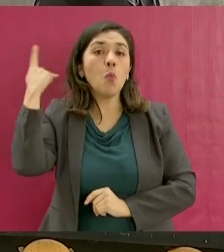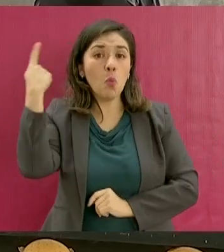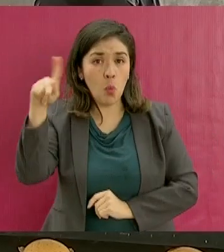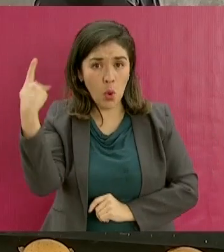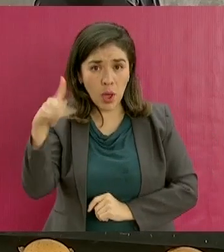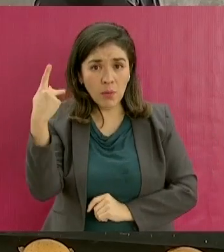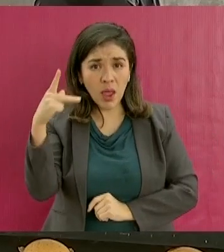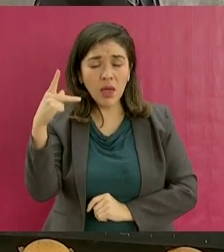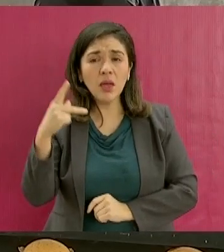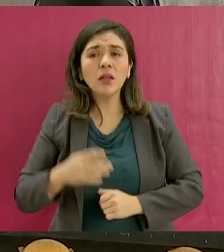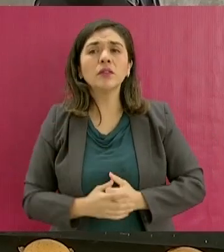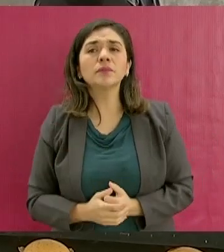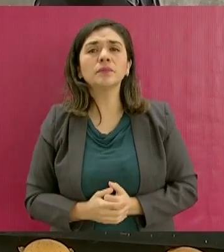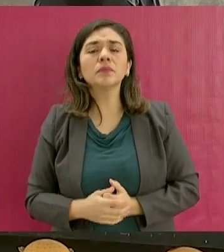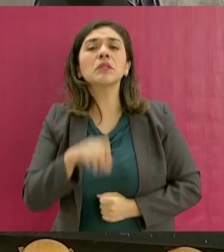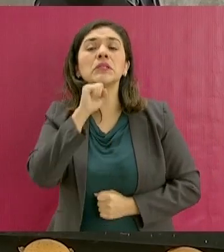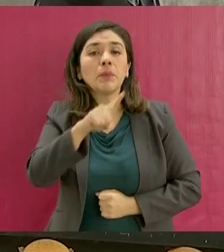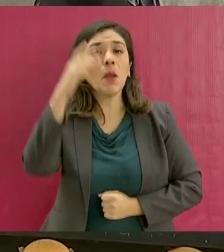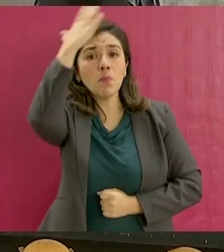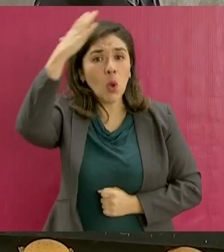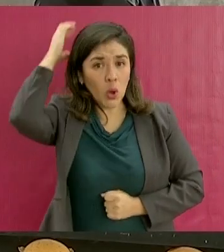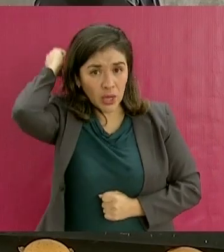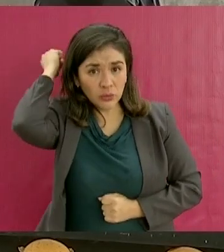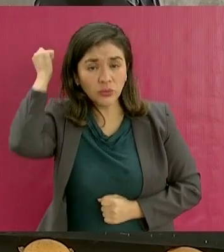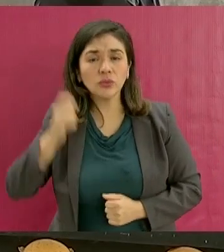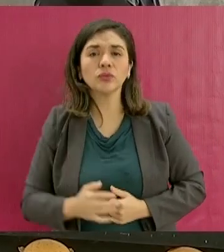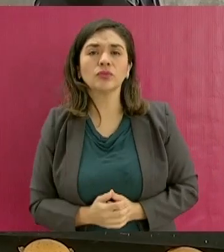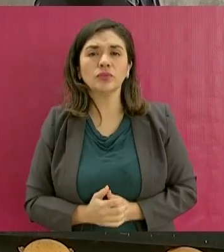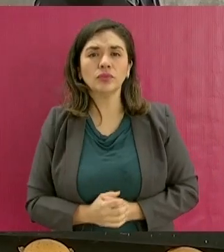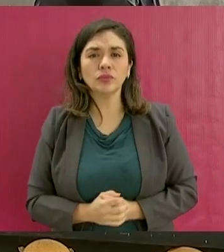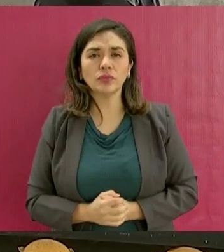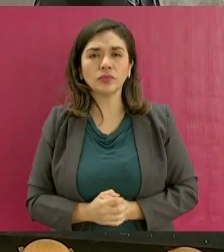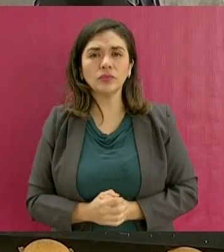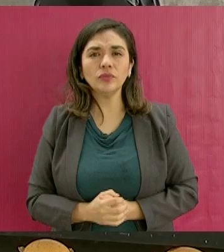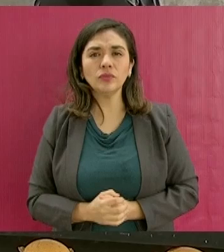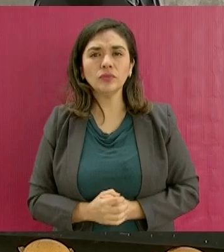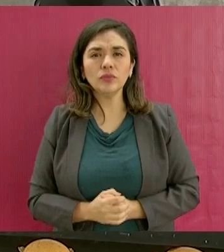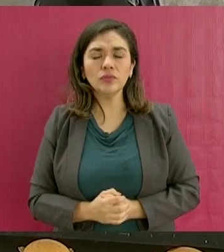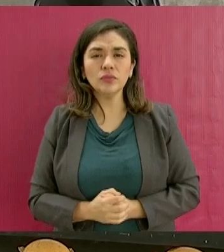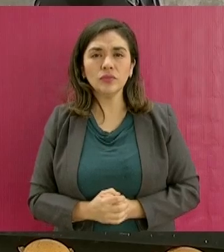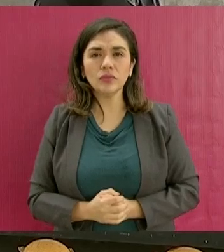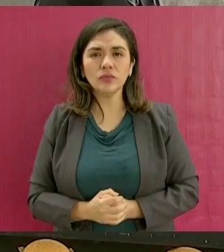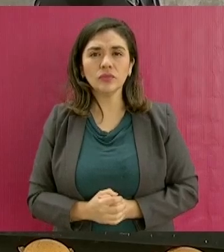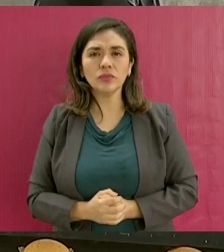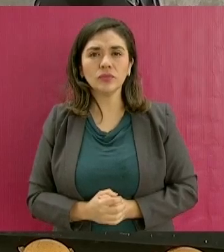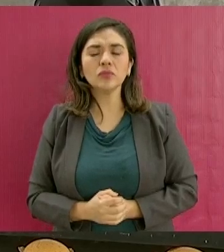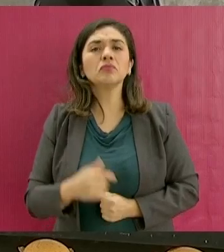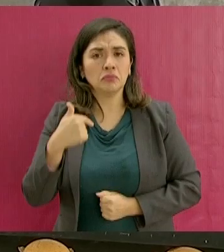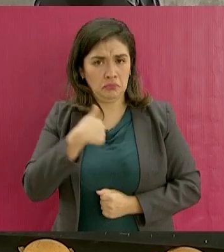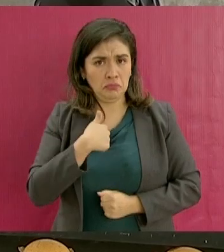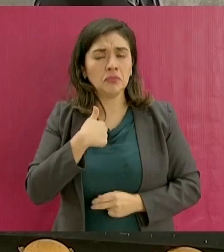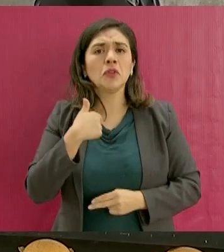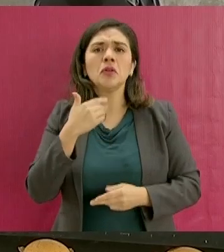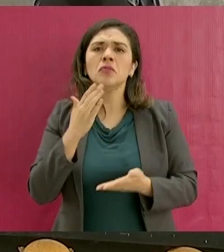y de Morelos. Vamos a estar hasta